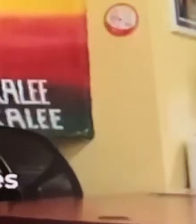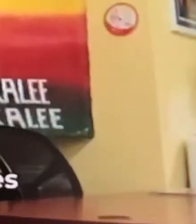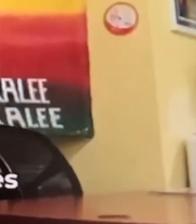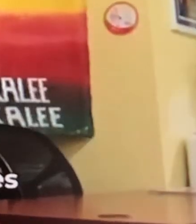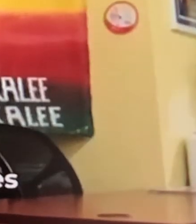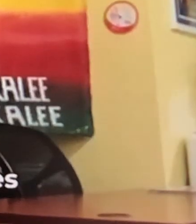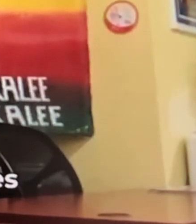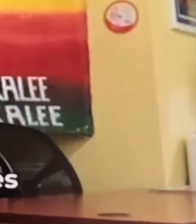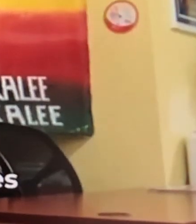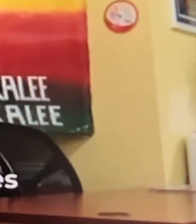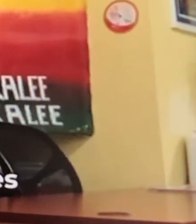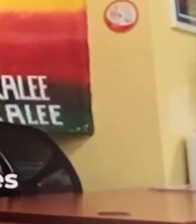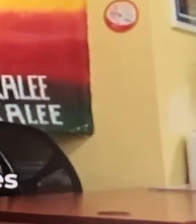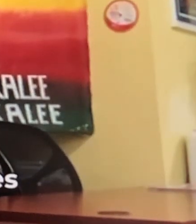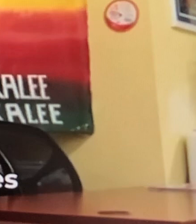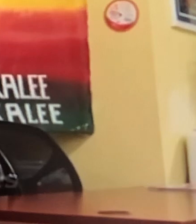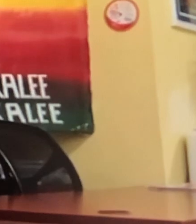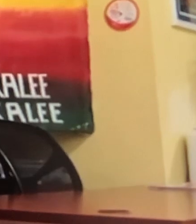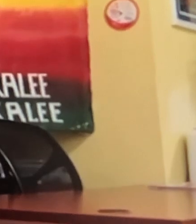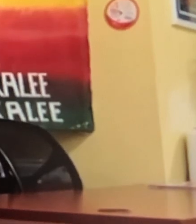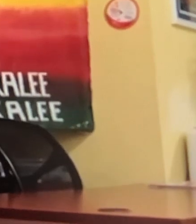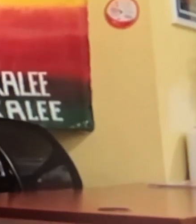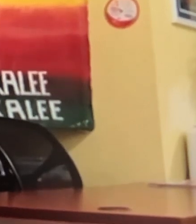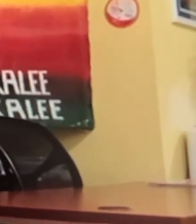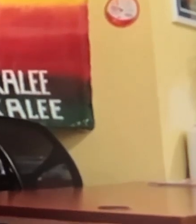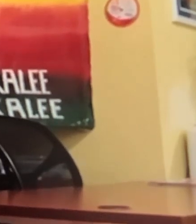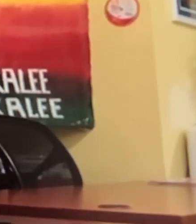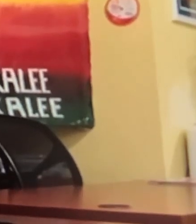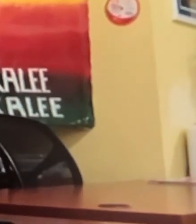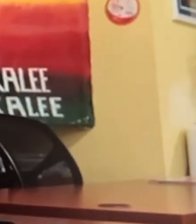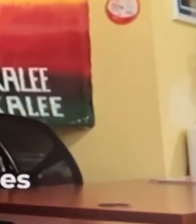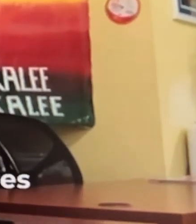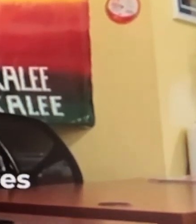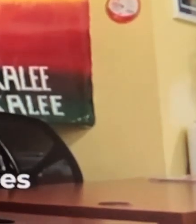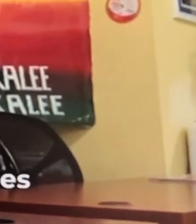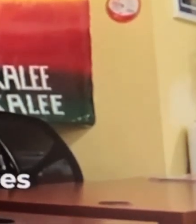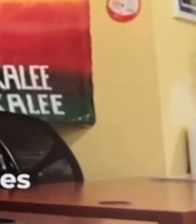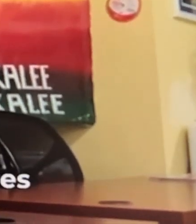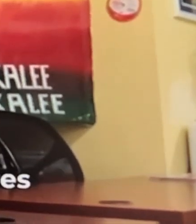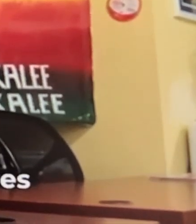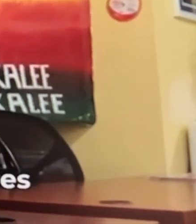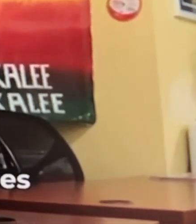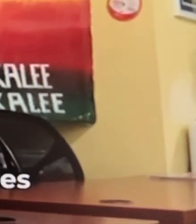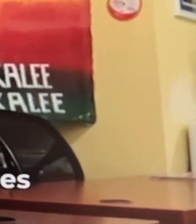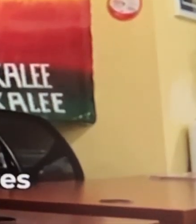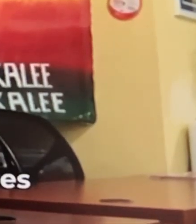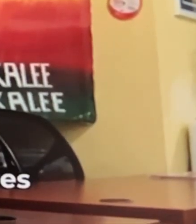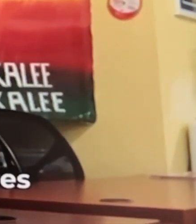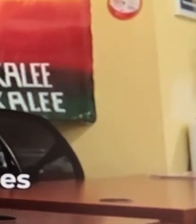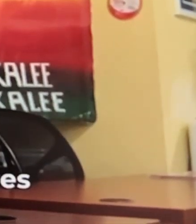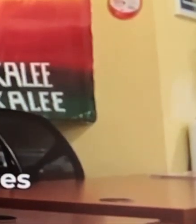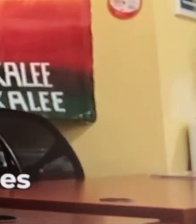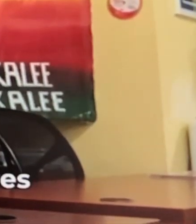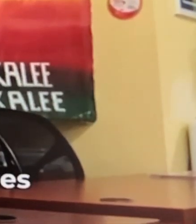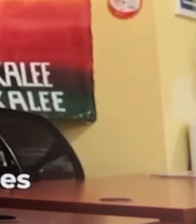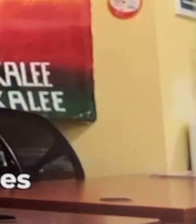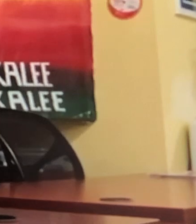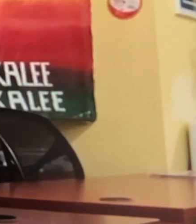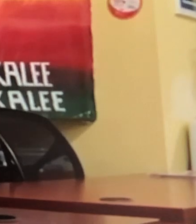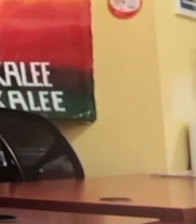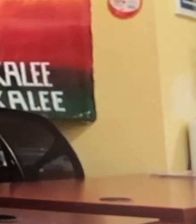Estamos viendo más situaciones de explotación, más situaciones de esclavitud moderna, especialmente en los trabajadores que vienen contratados,